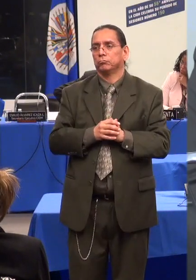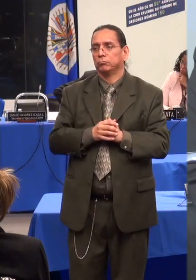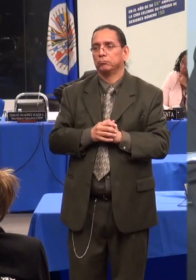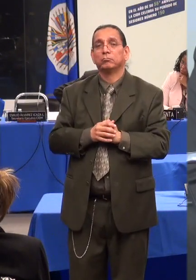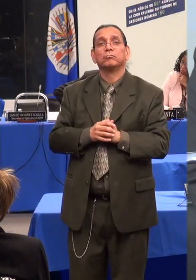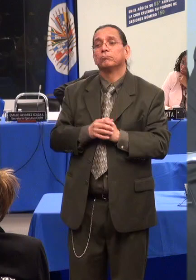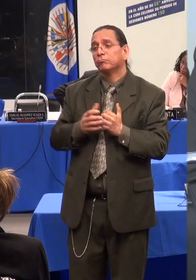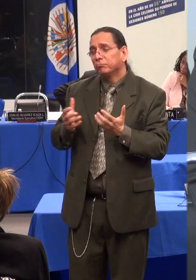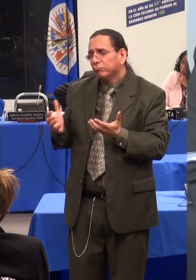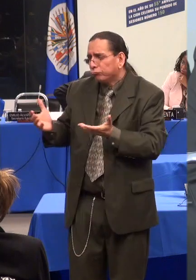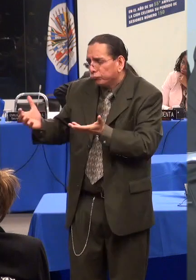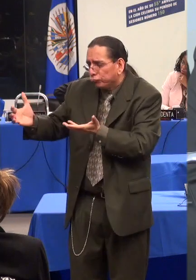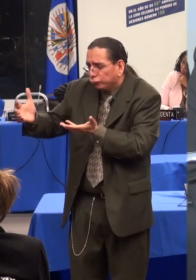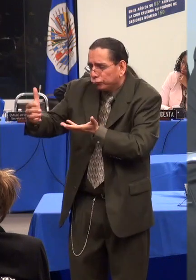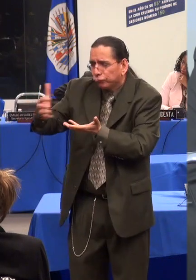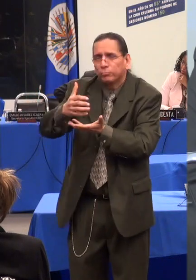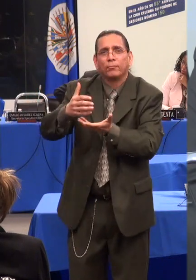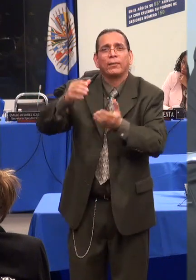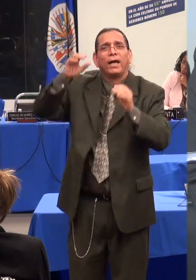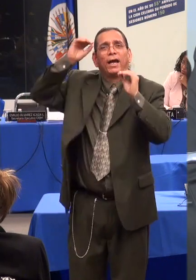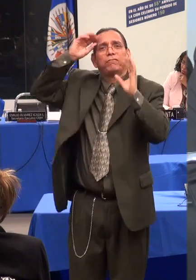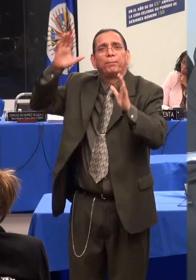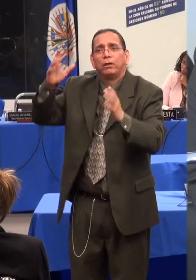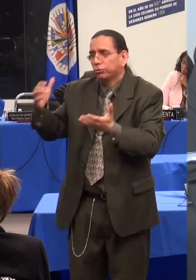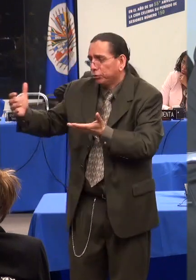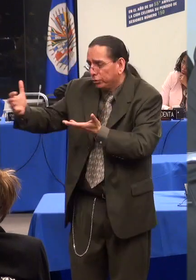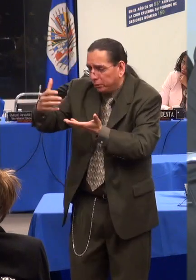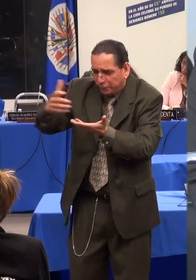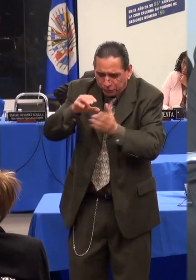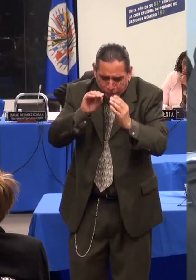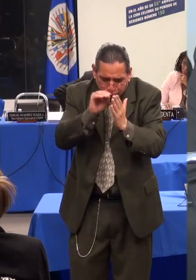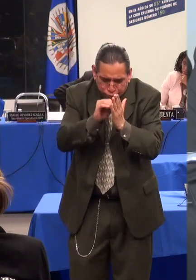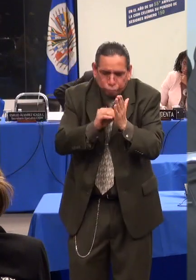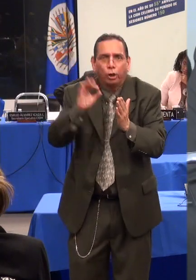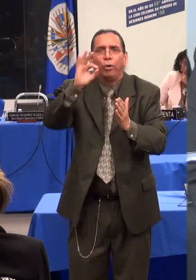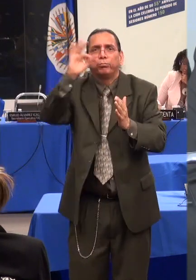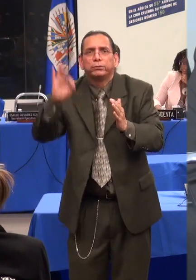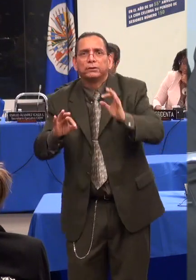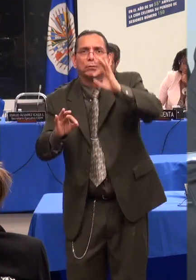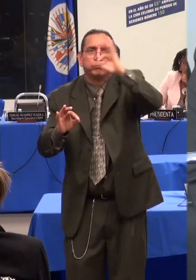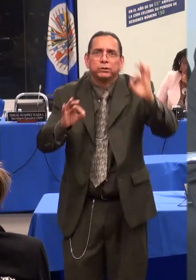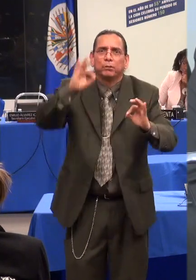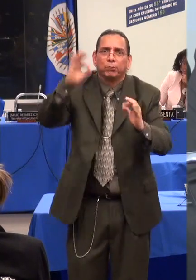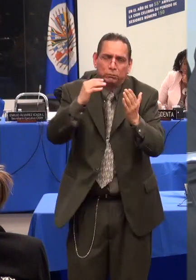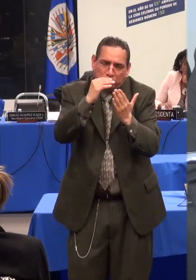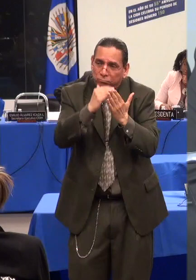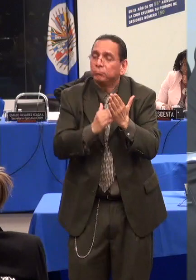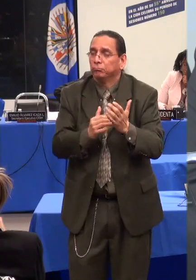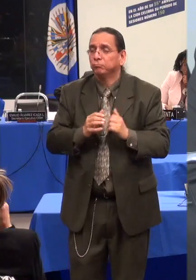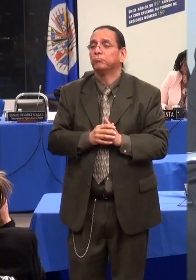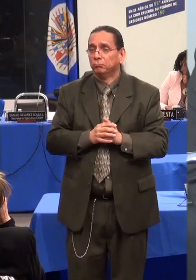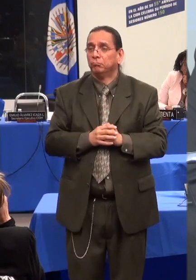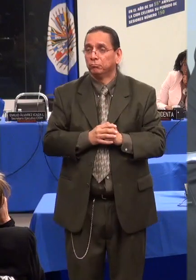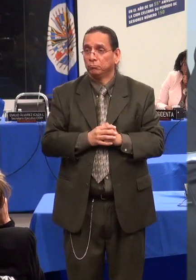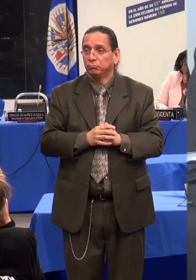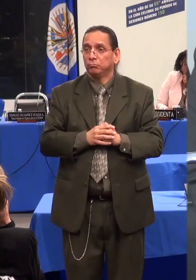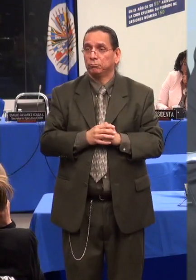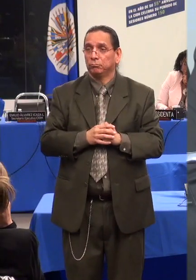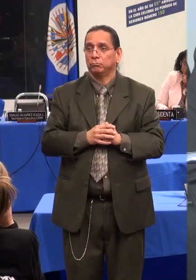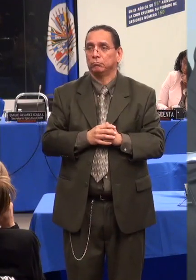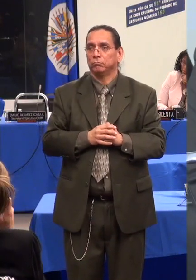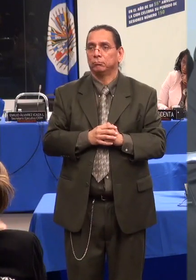para la capacitación del personal prestador de servicios en todo el país, tanto de salud como quienes están encargados de la investigación